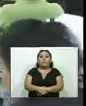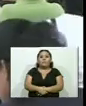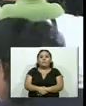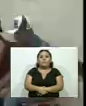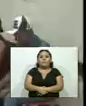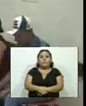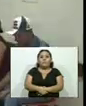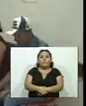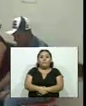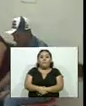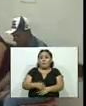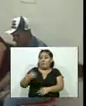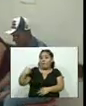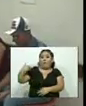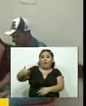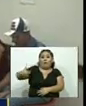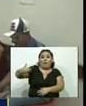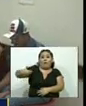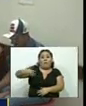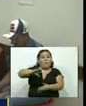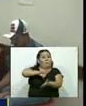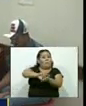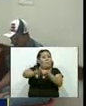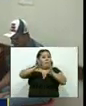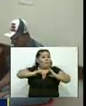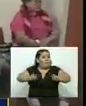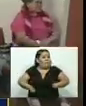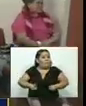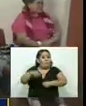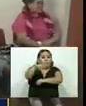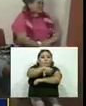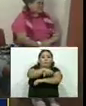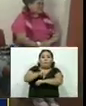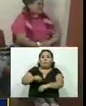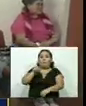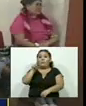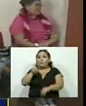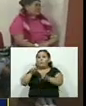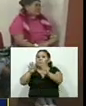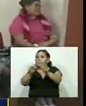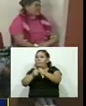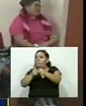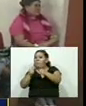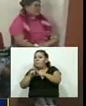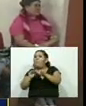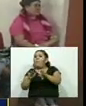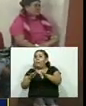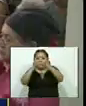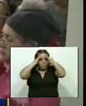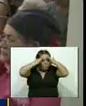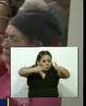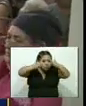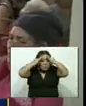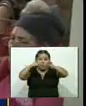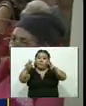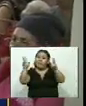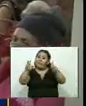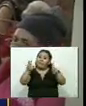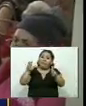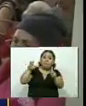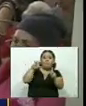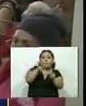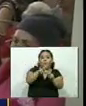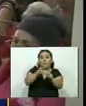En los últimos años el Estado ha gastado más de 19 millones de dólares en atención a víctimas de la violencia según un estudio